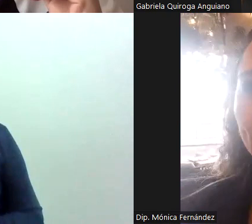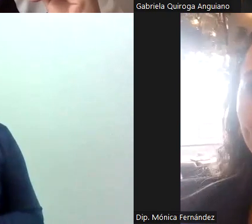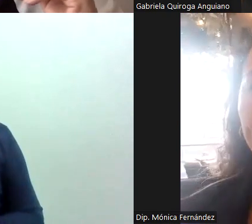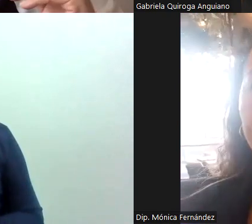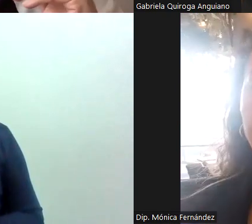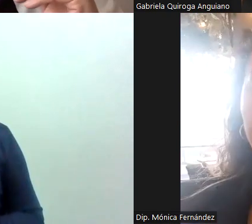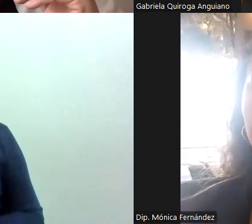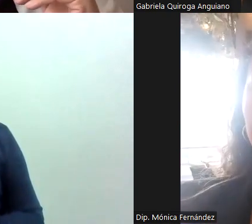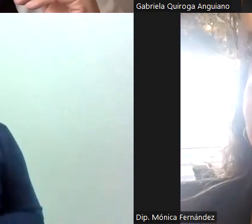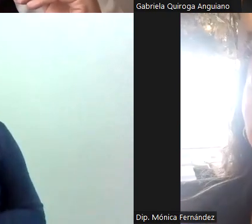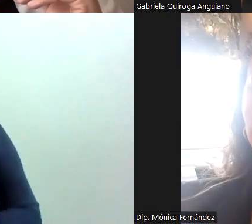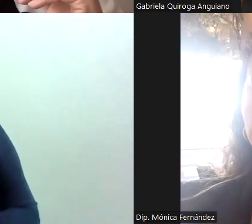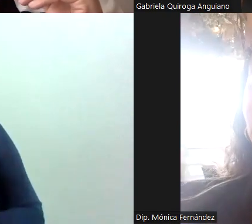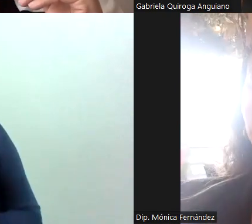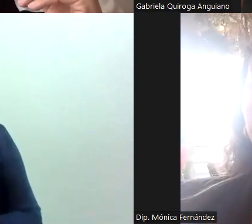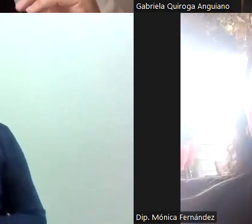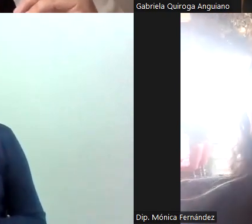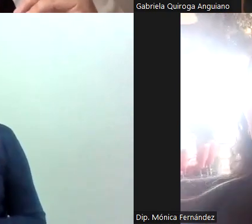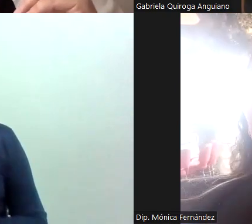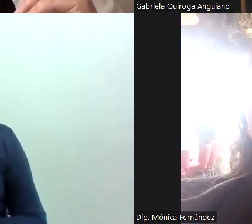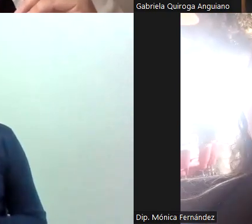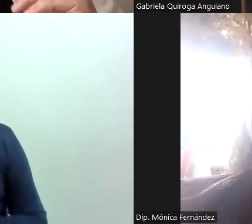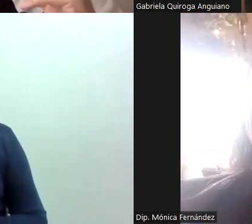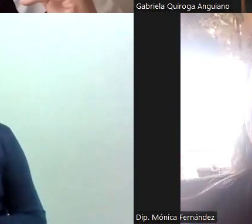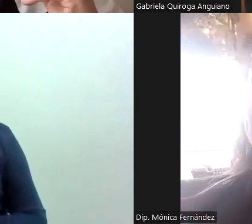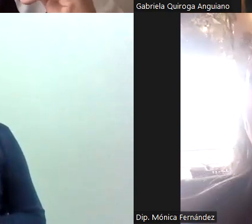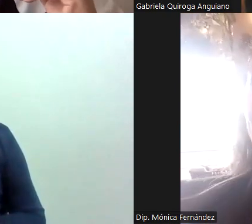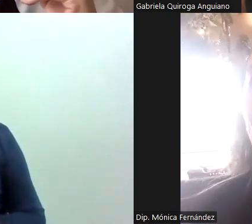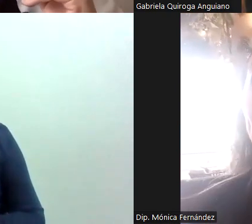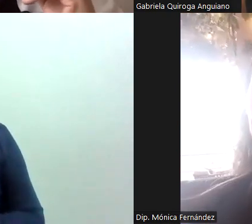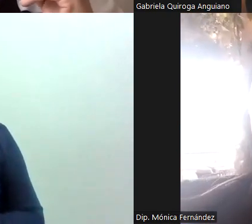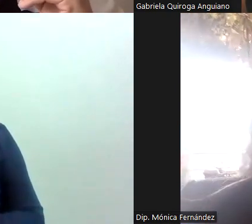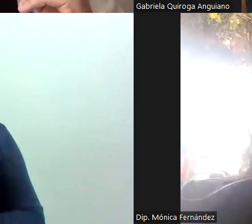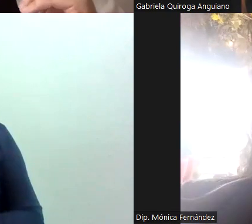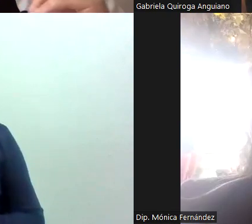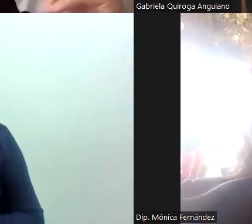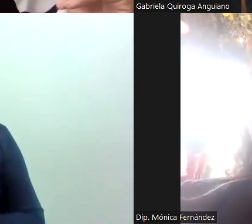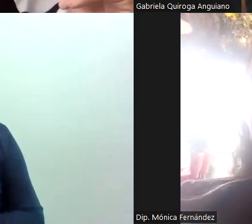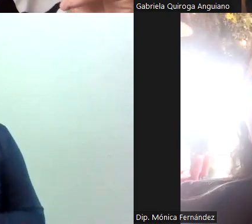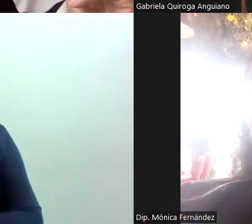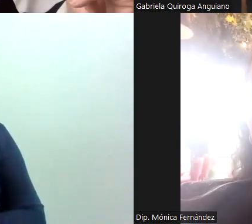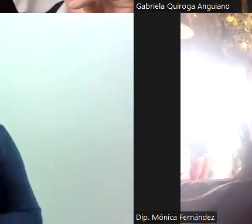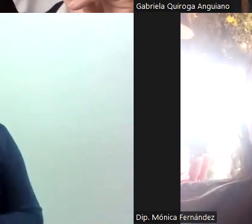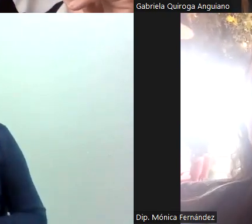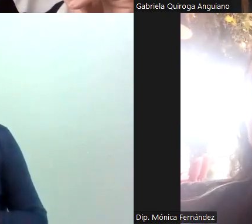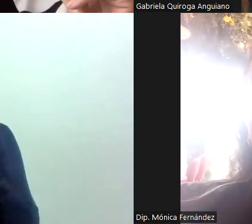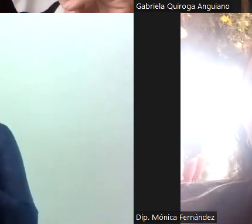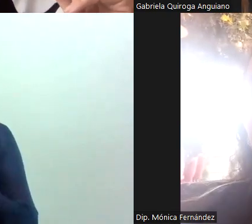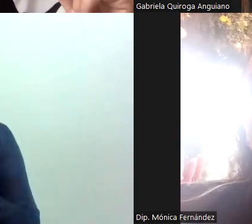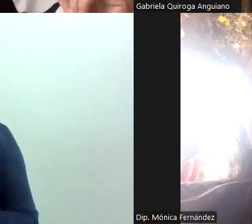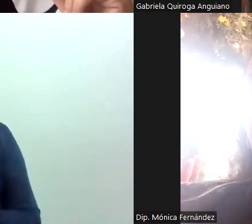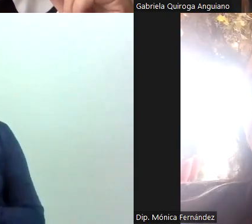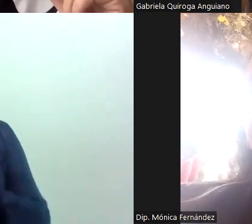Diputada Mónica Fernández César. Mónica Fernández a favor. para si pueden